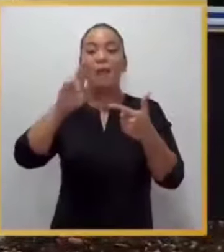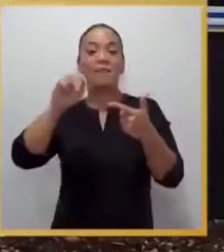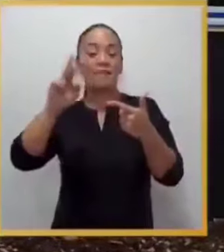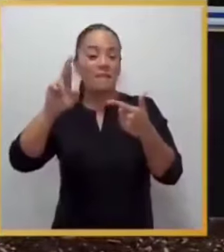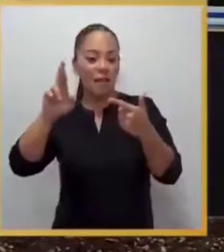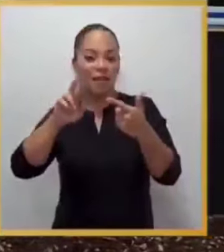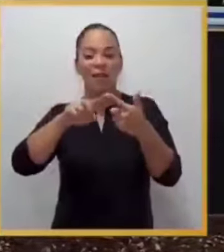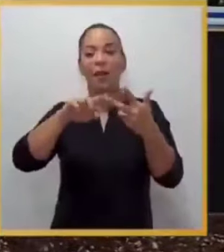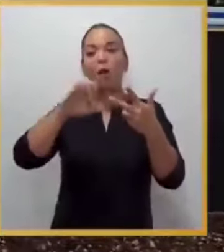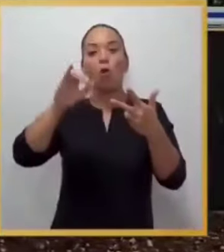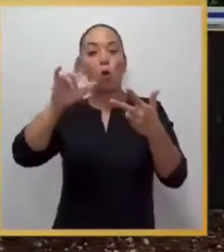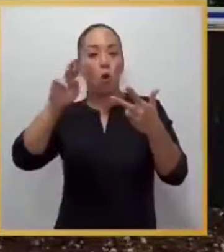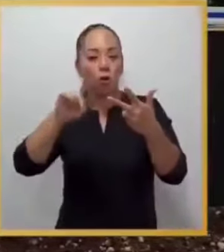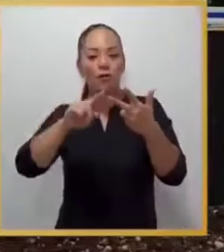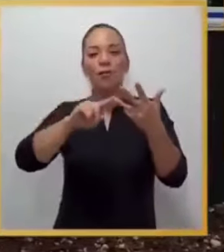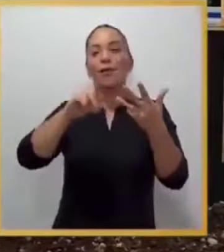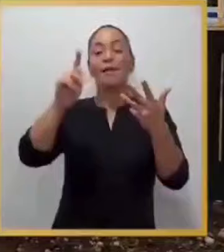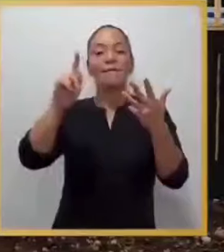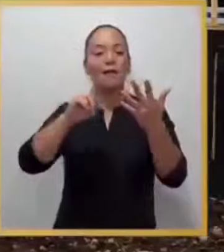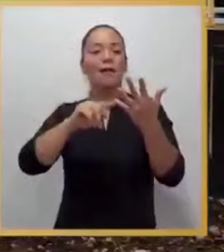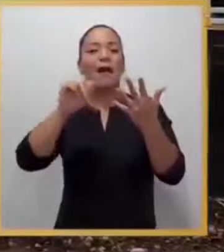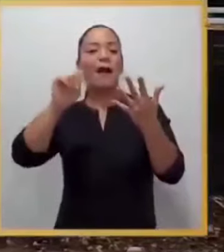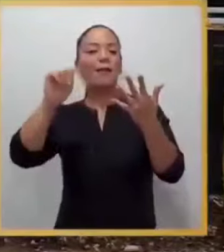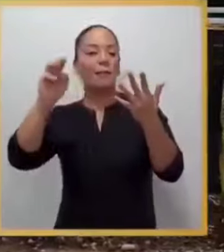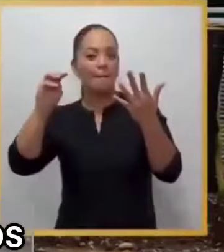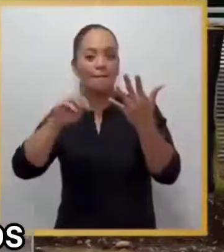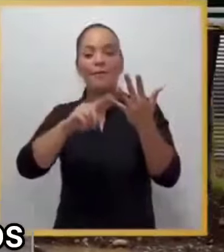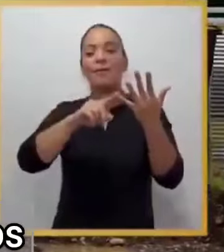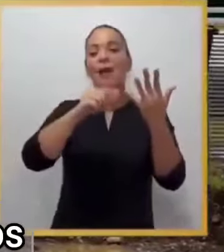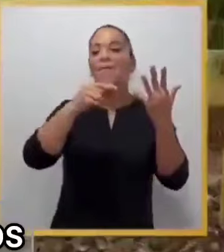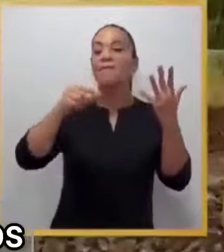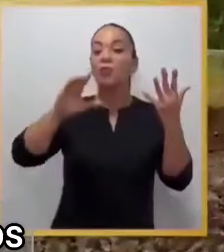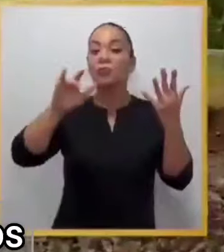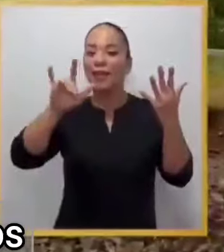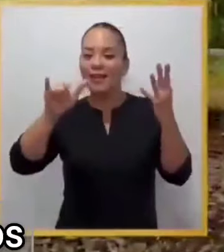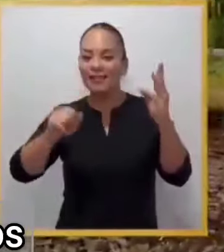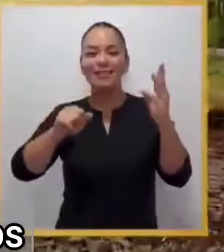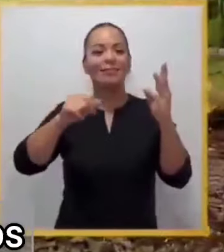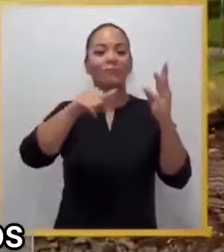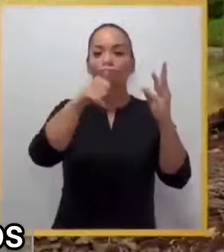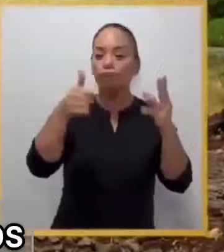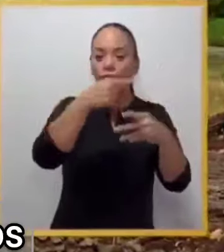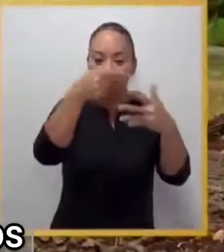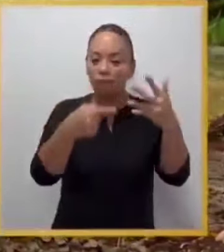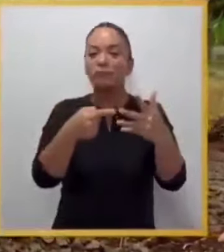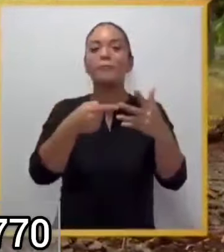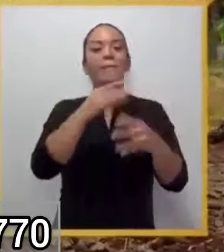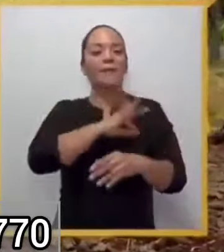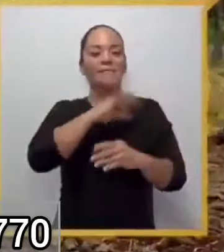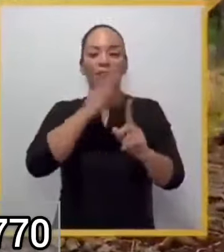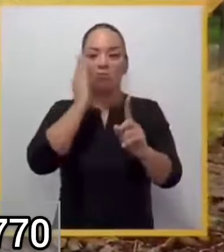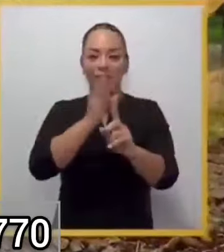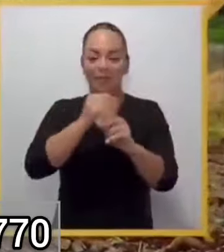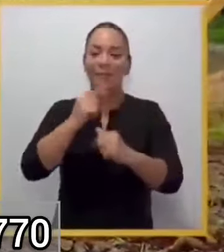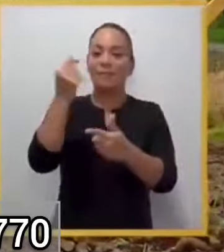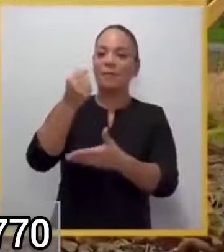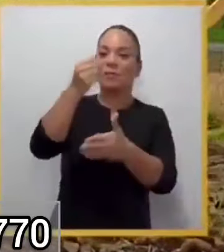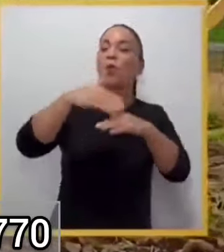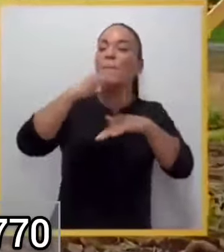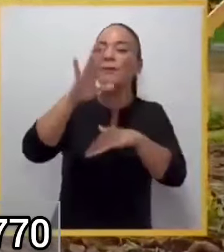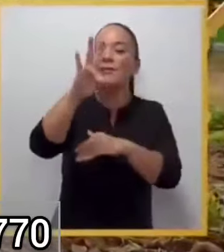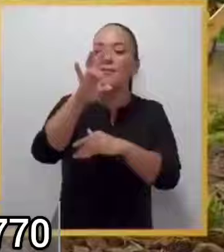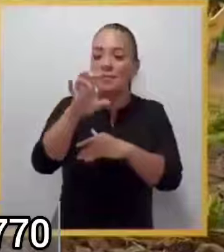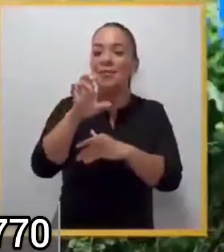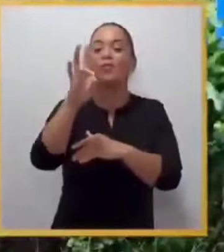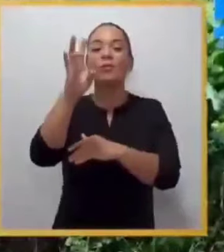La Rivera, La Amapola, Colonia, Naranjeña, Cabanga, Altamira, Río Celeste y El Silencio se verán impactados indirectamente, con